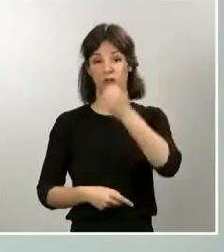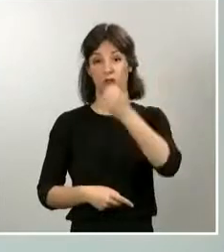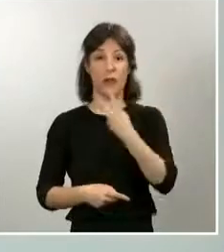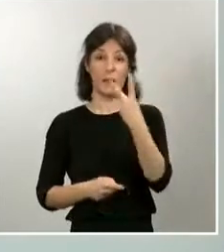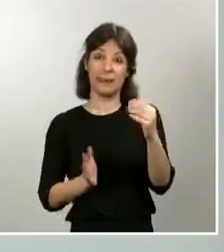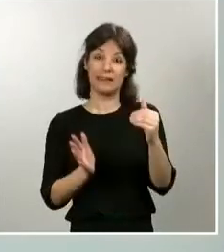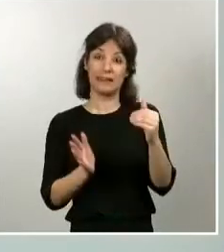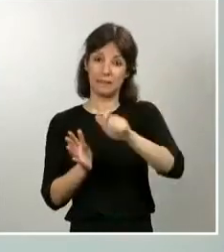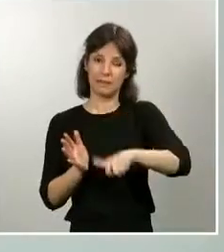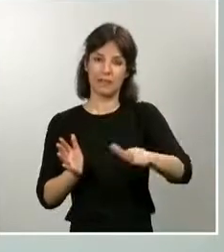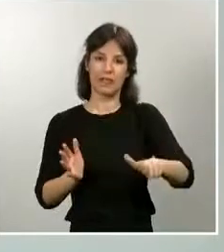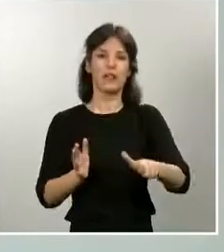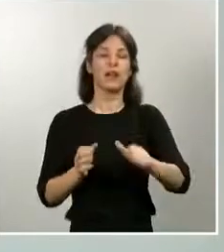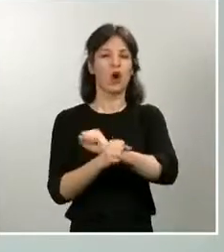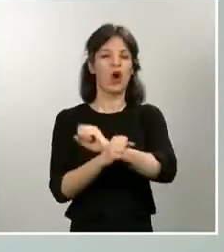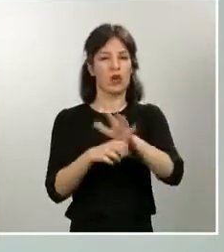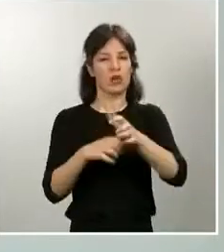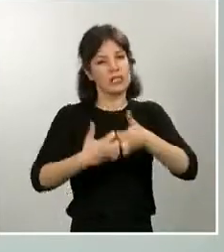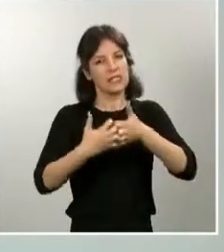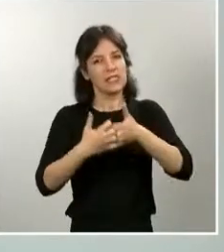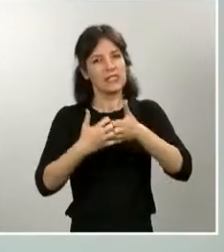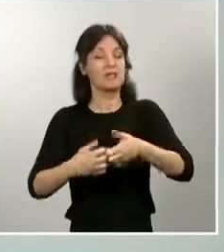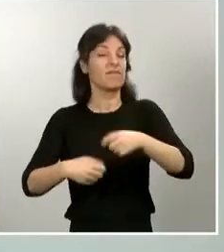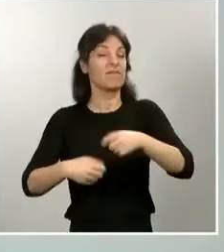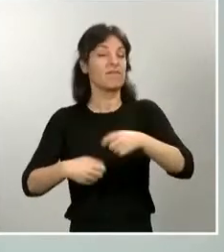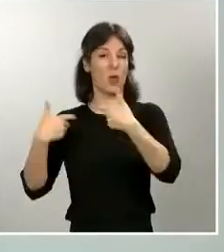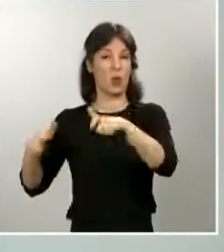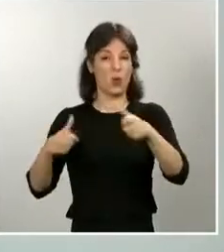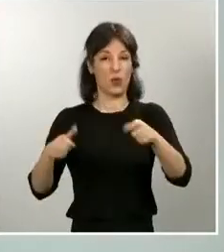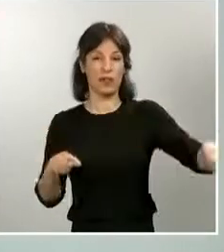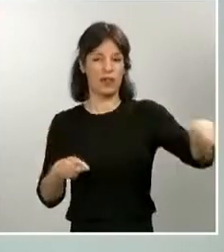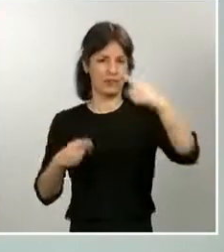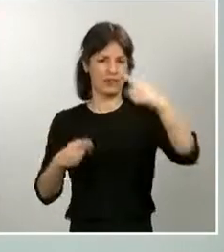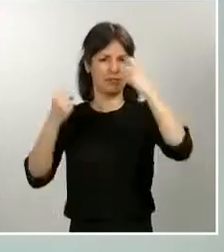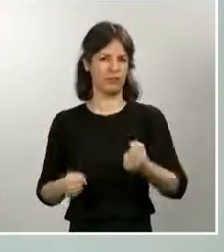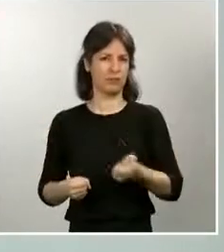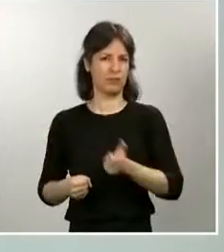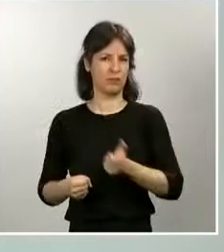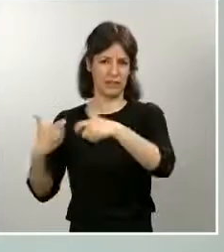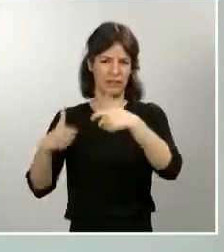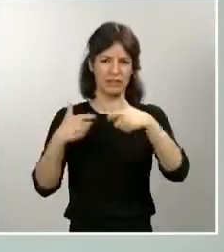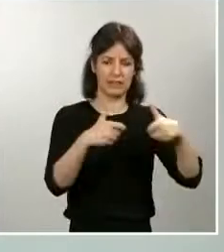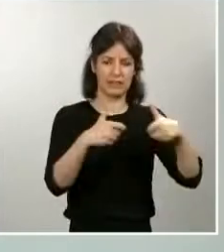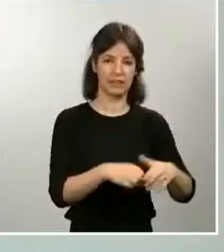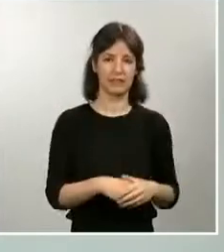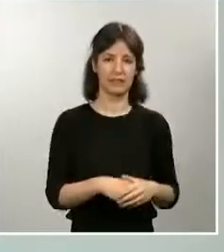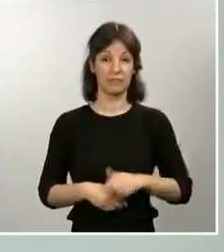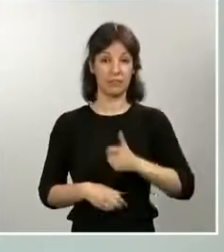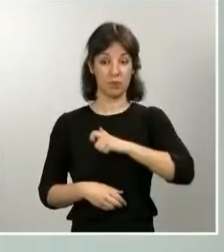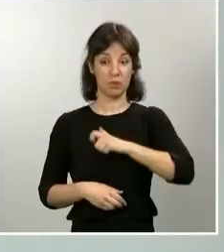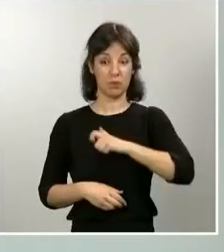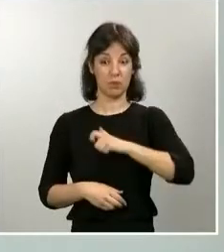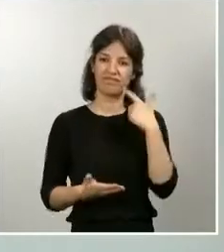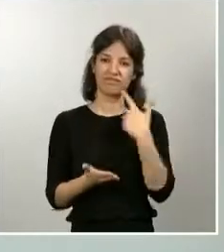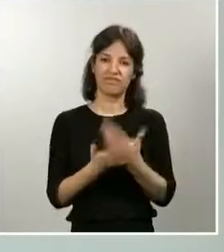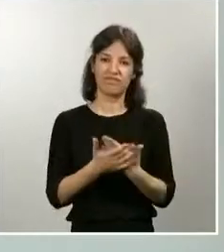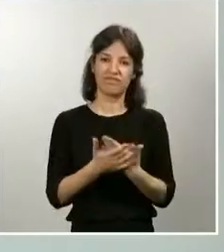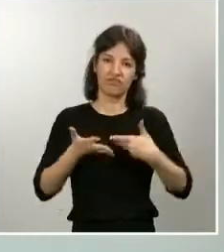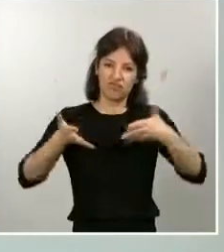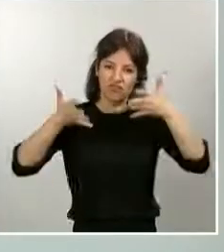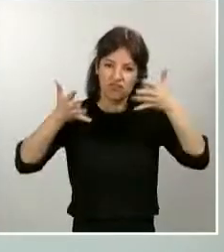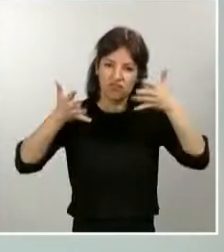coronavirus desde las diferentes unidades y especialidades policiales. Policías que demuestran su dedicación y profesionalidad,